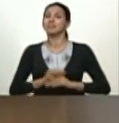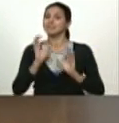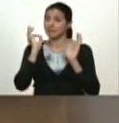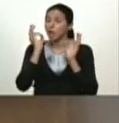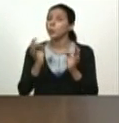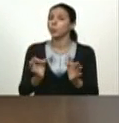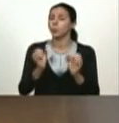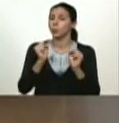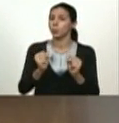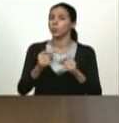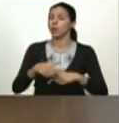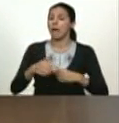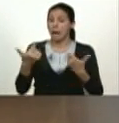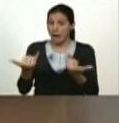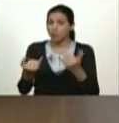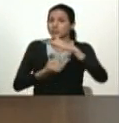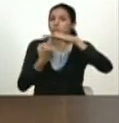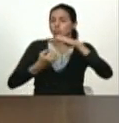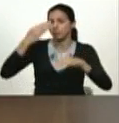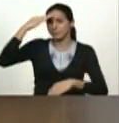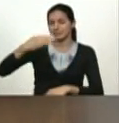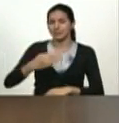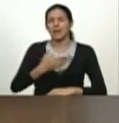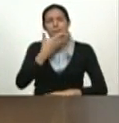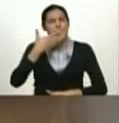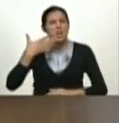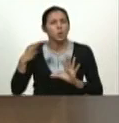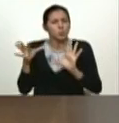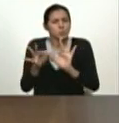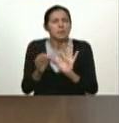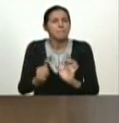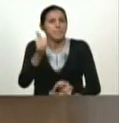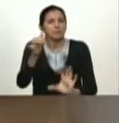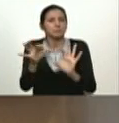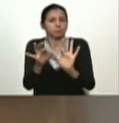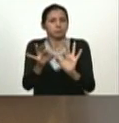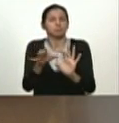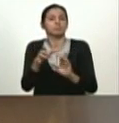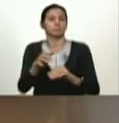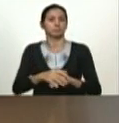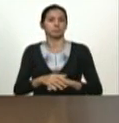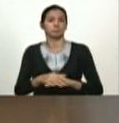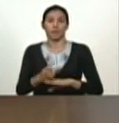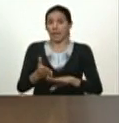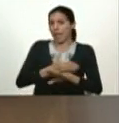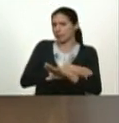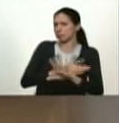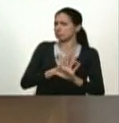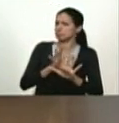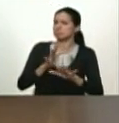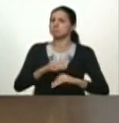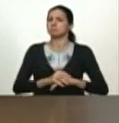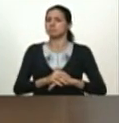hoy nuestra fuerza armada nacional bolivariana está más cohesionada y unida que mucho que mucho de lo que estaba en cualquier